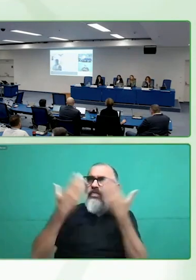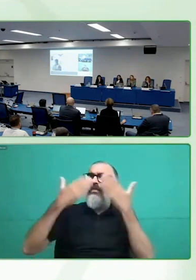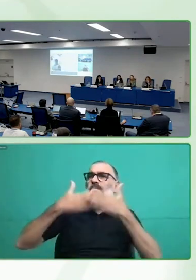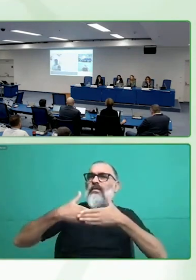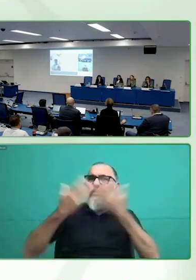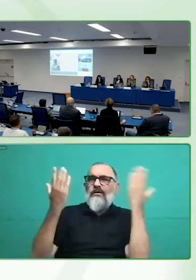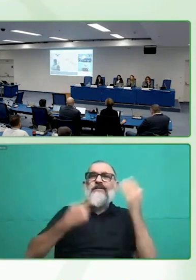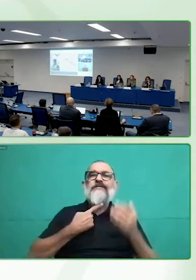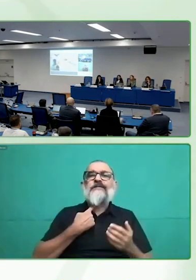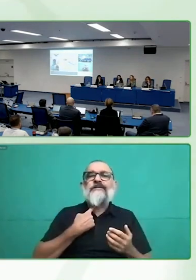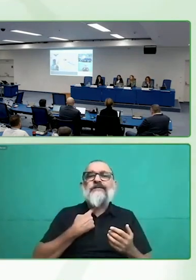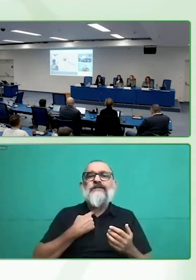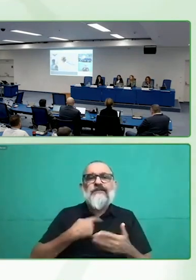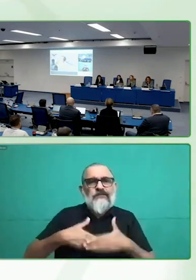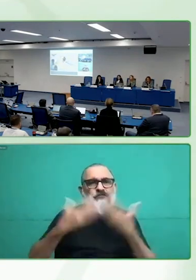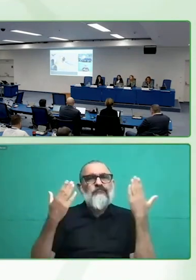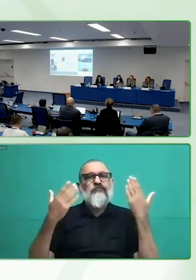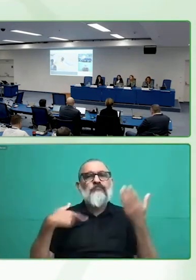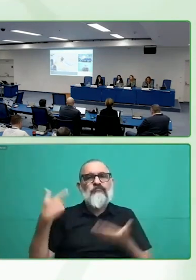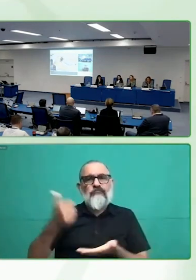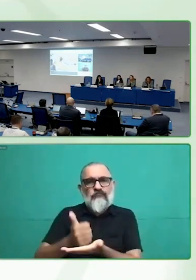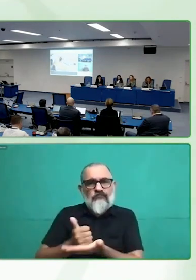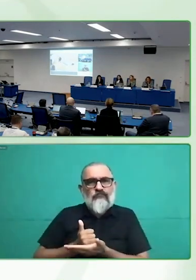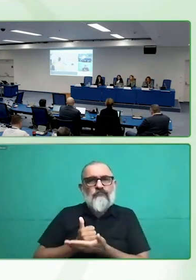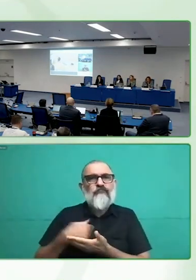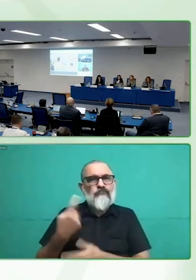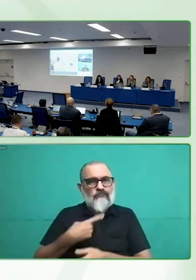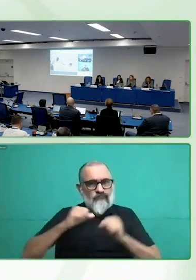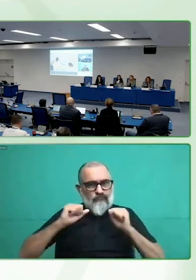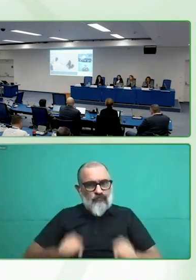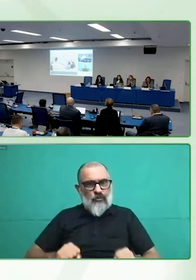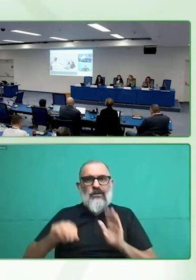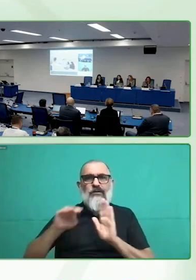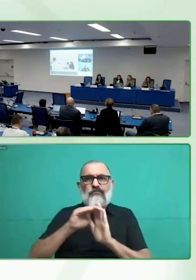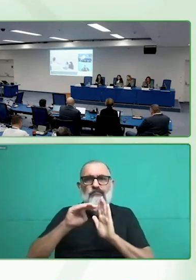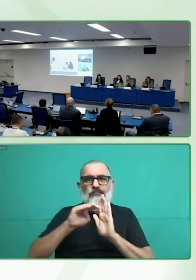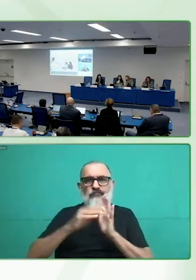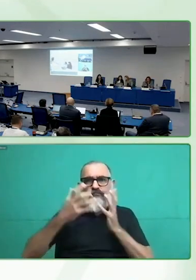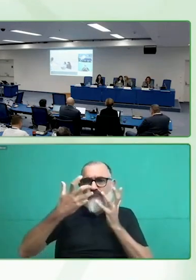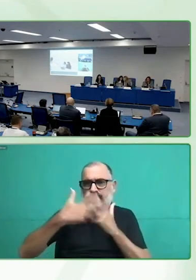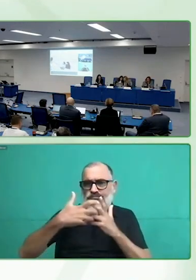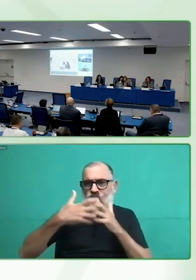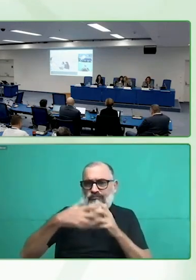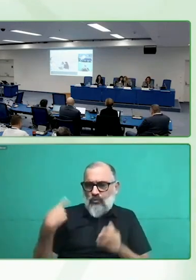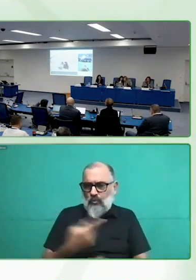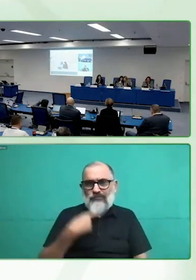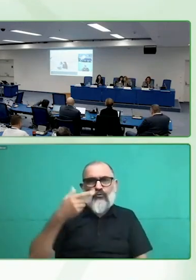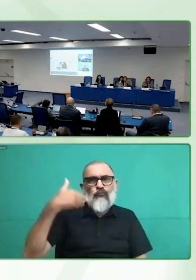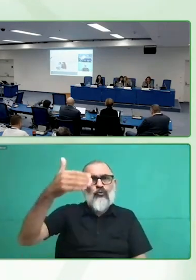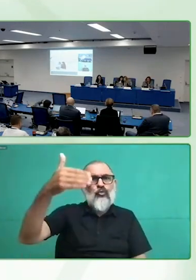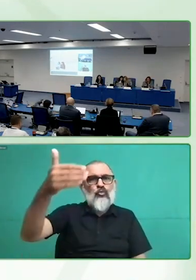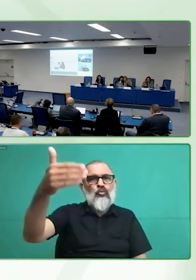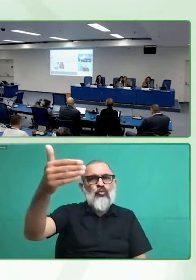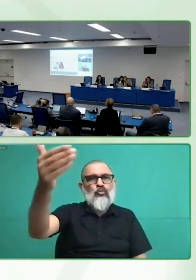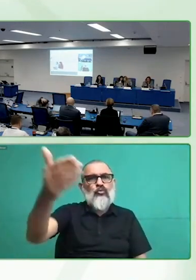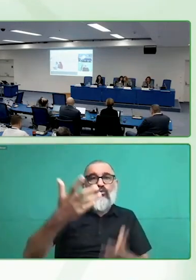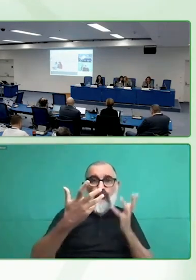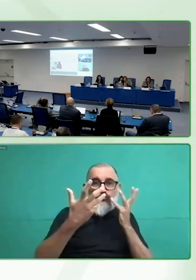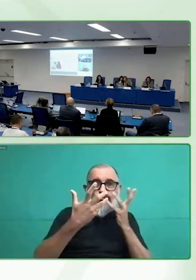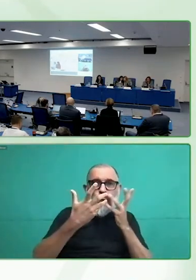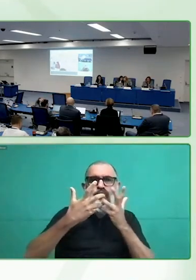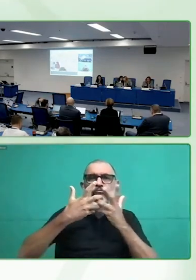programar nuestro futuro, organizar nuestro día a día y